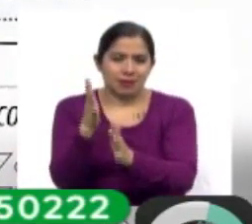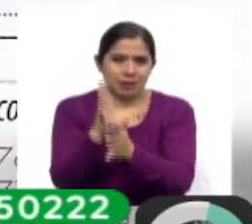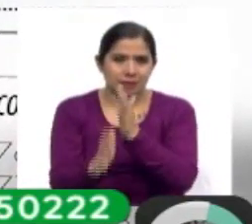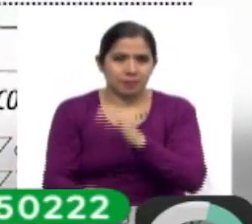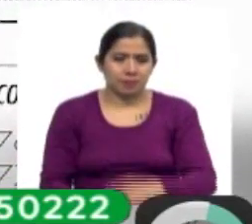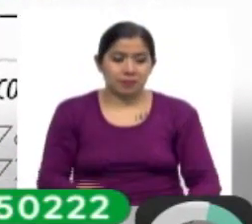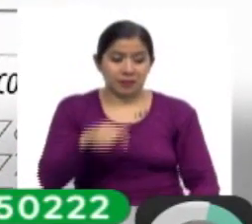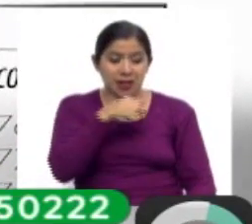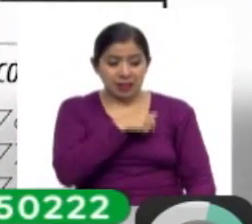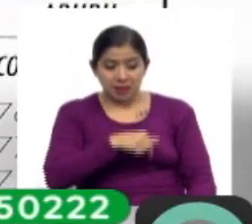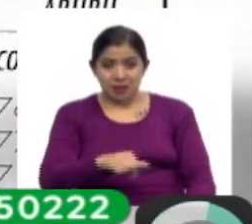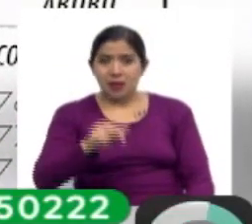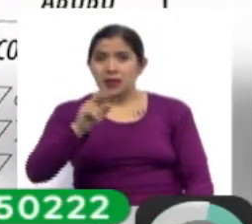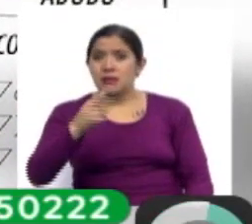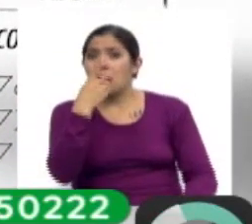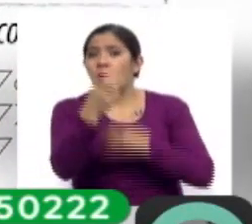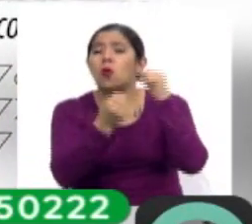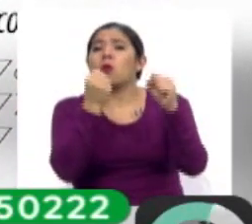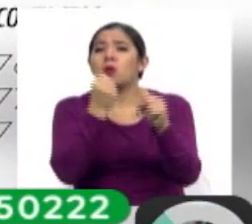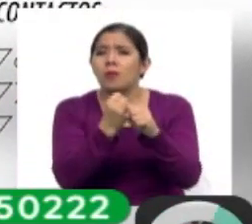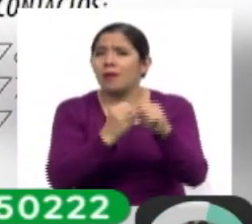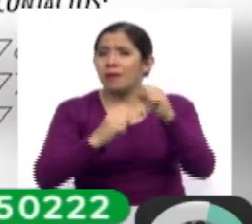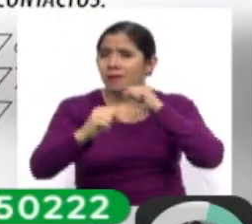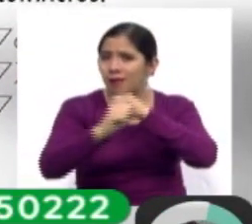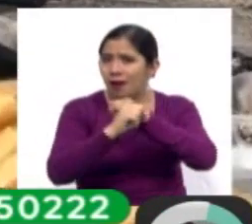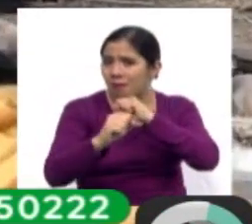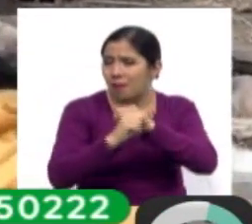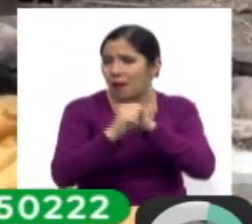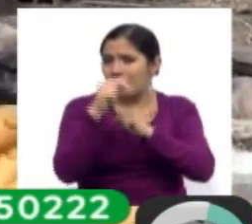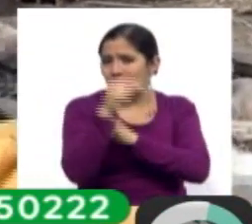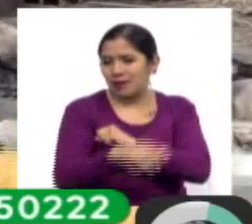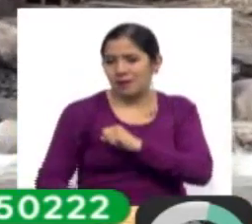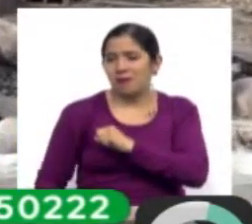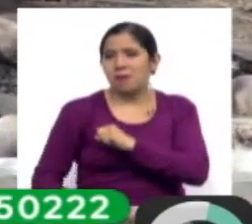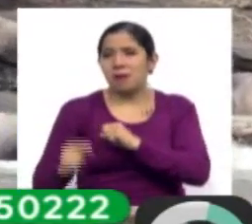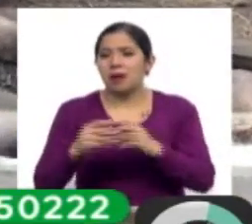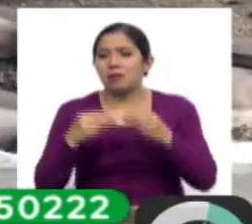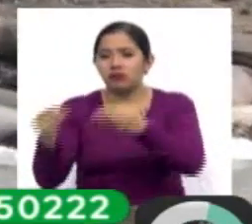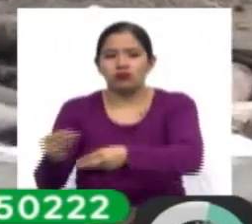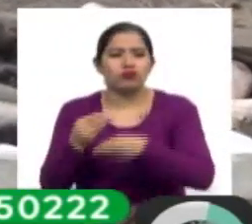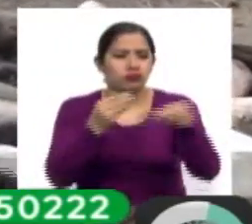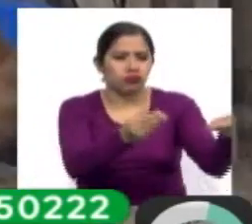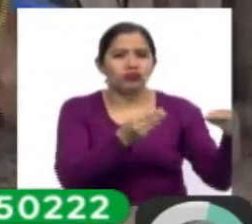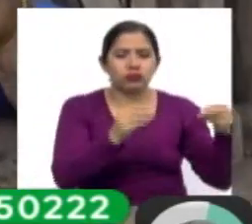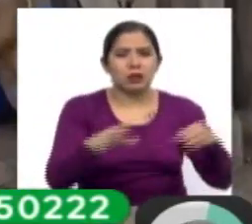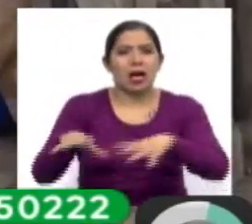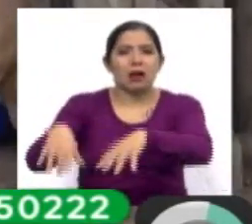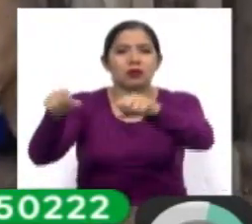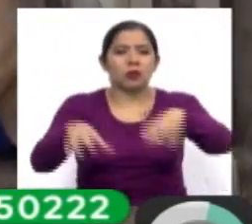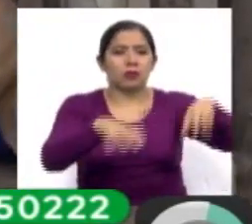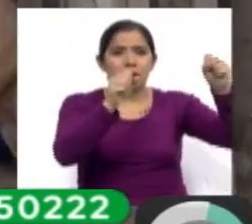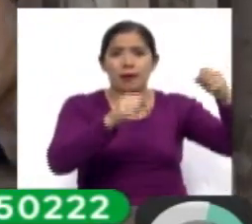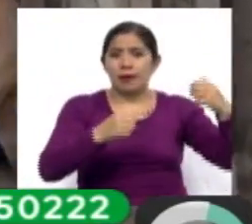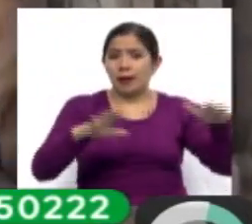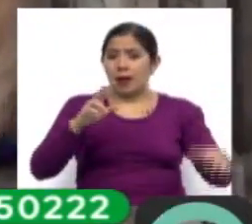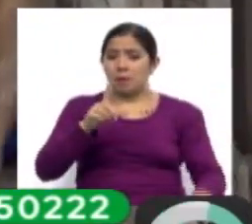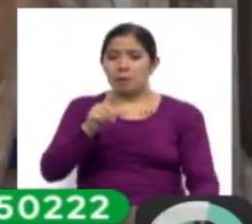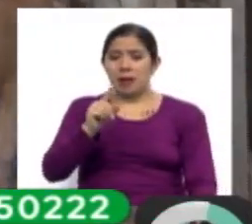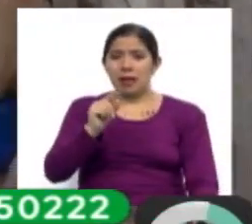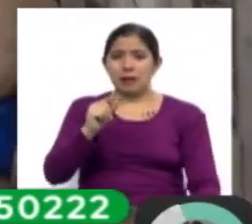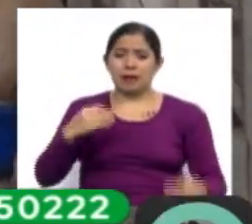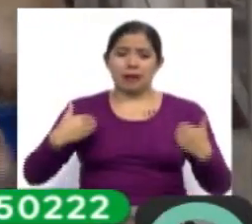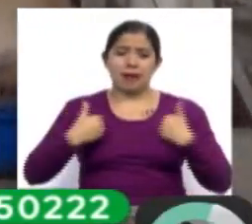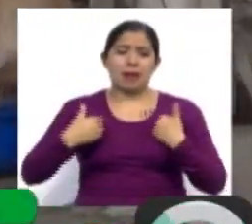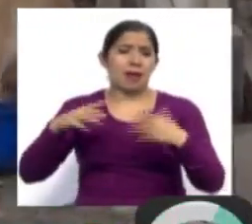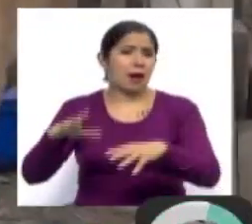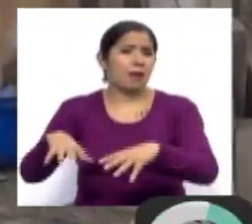segundo año que entra en marcha la campaña Cuatro Patas a Bordo, logrando facilitar durante este tiempo la adopción de más de 20 mascotas,